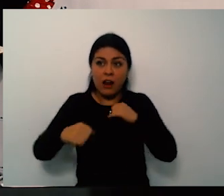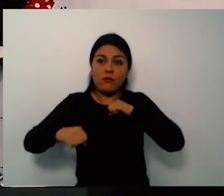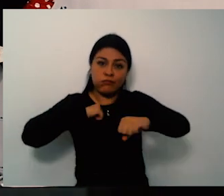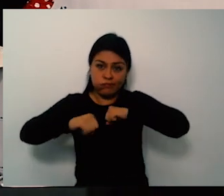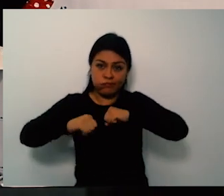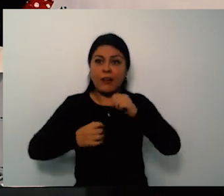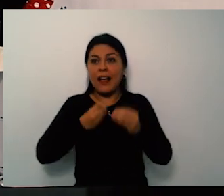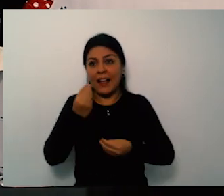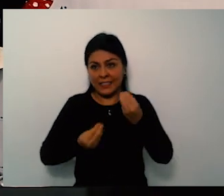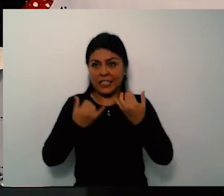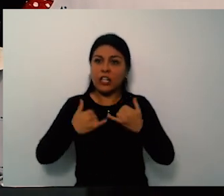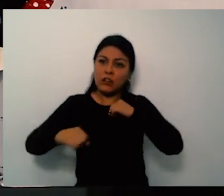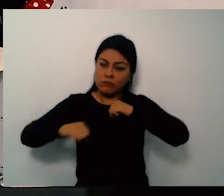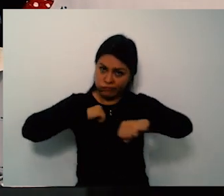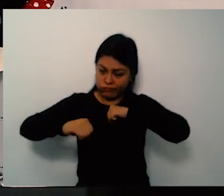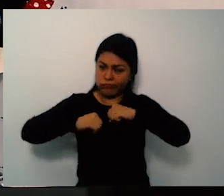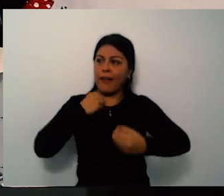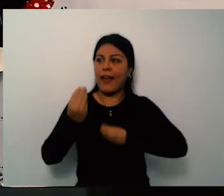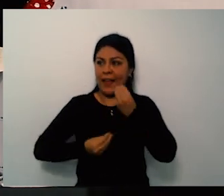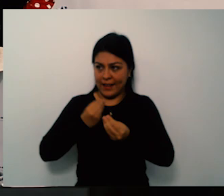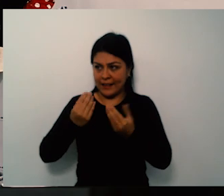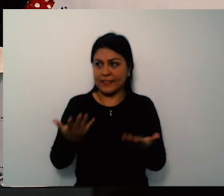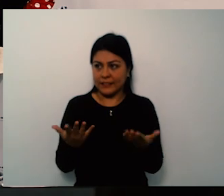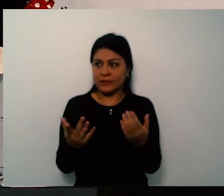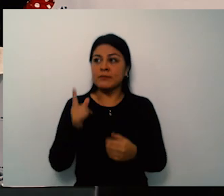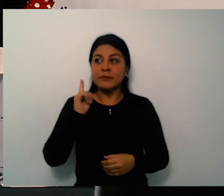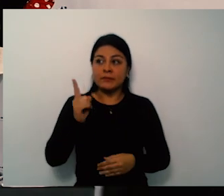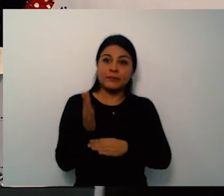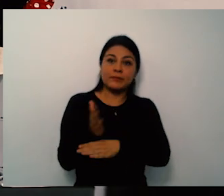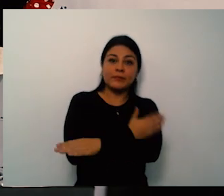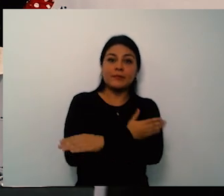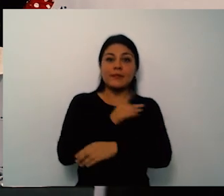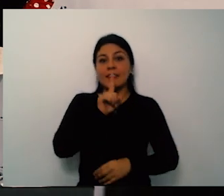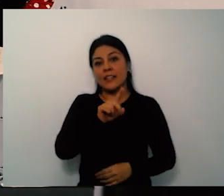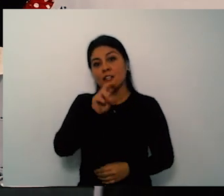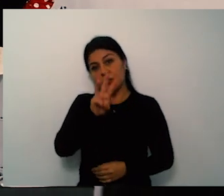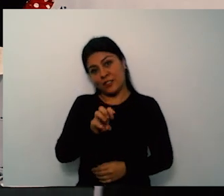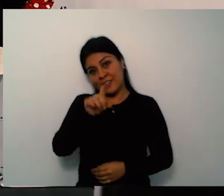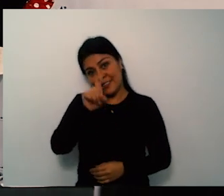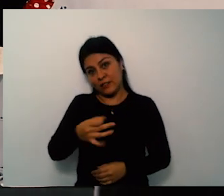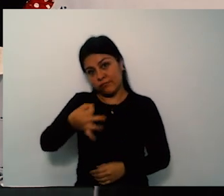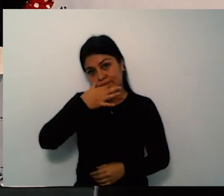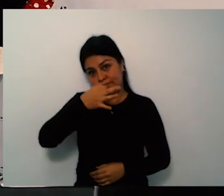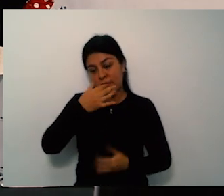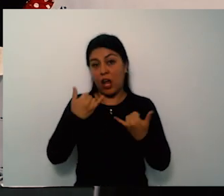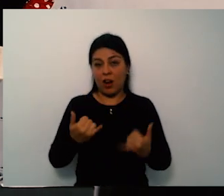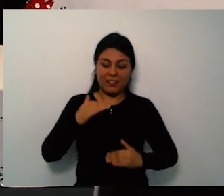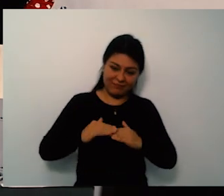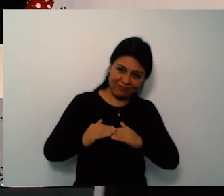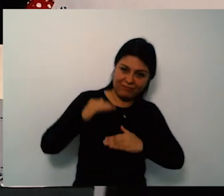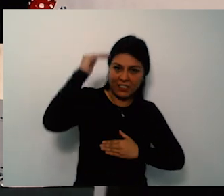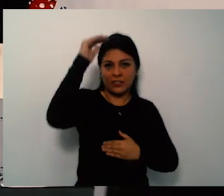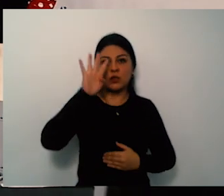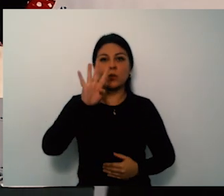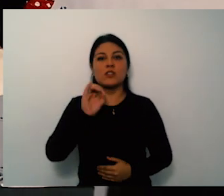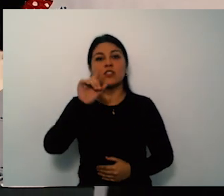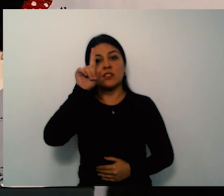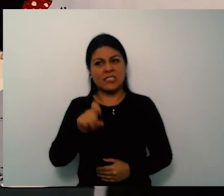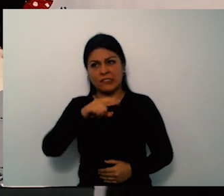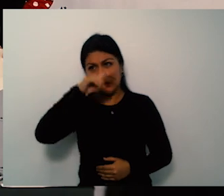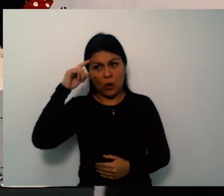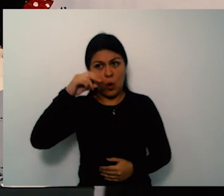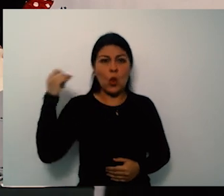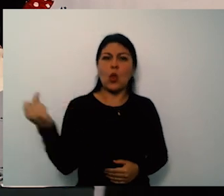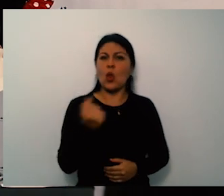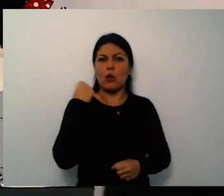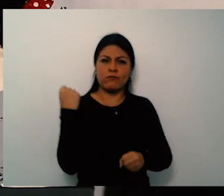con una de las EPS que más hemos trabajado es con Famisanar y Famisanar si bien no tiene tantos usuarios es